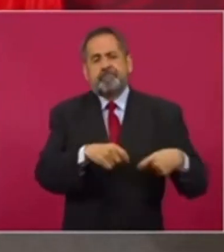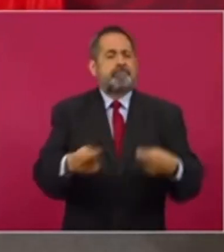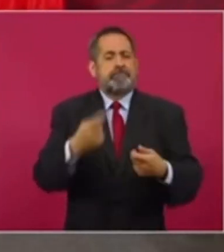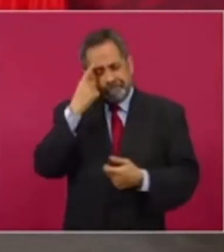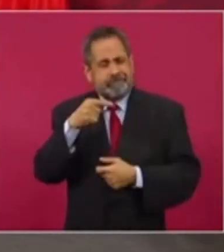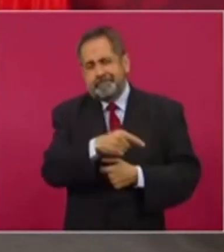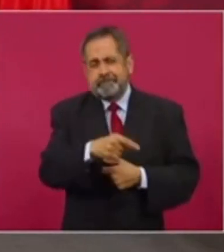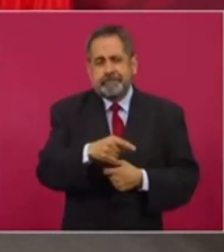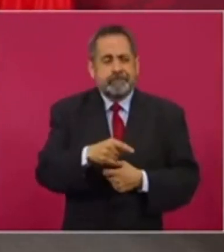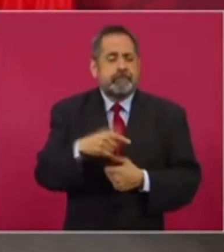el ejercicio total de la revocación del mandato.